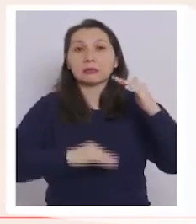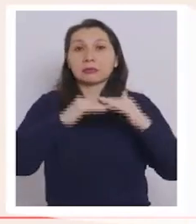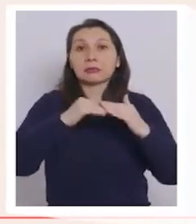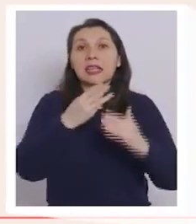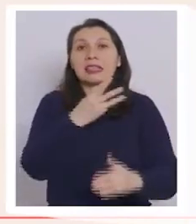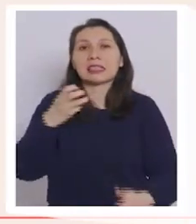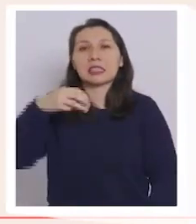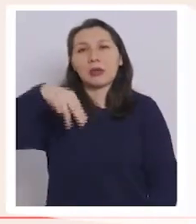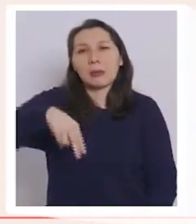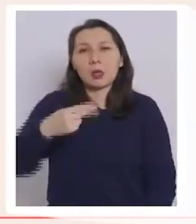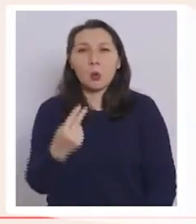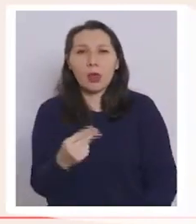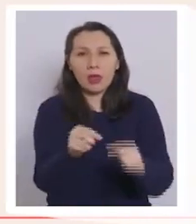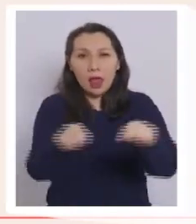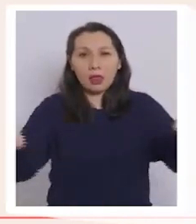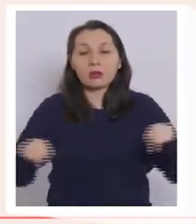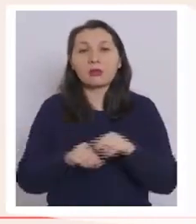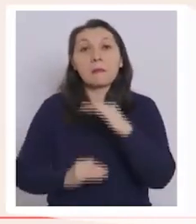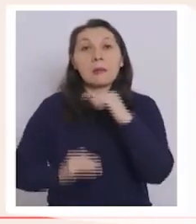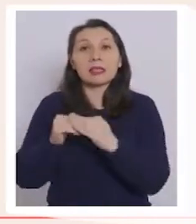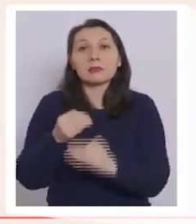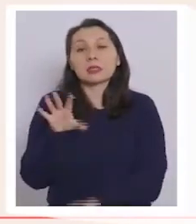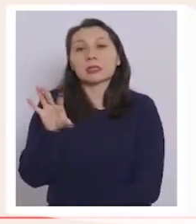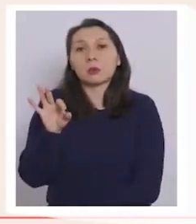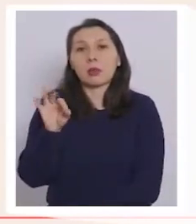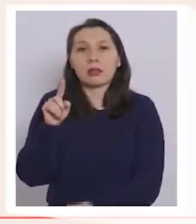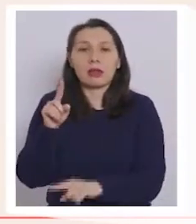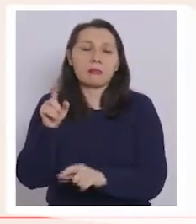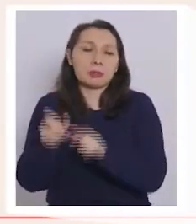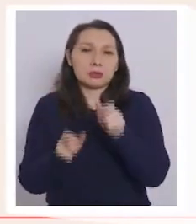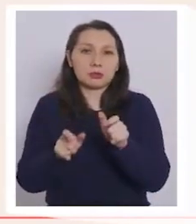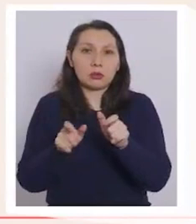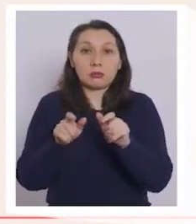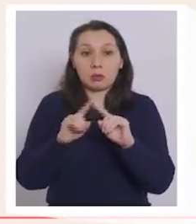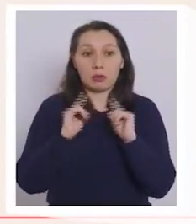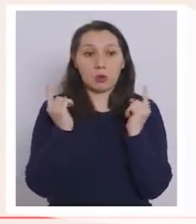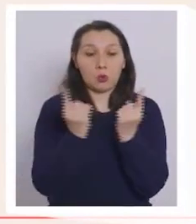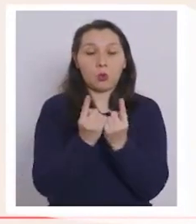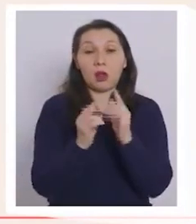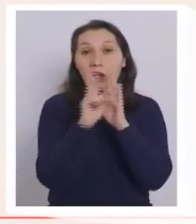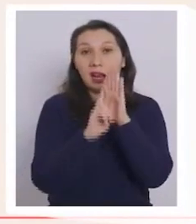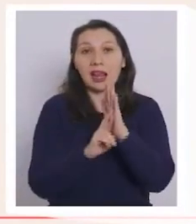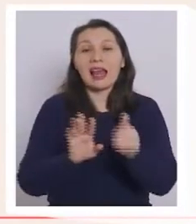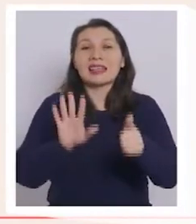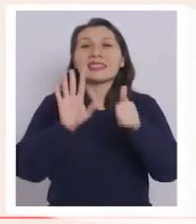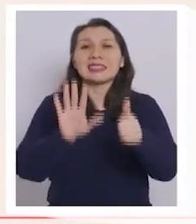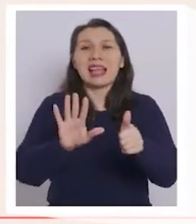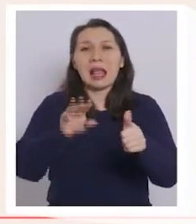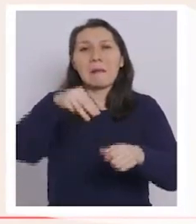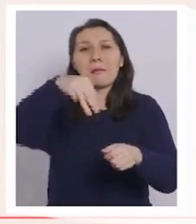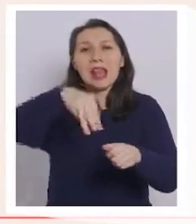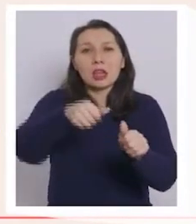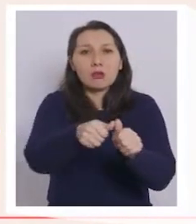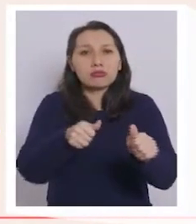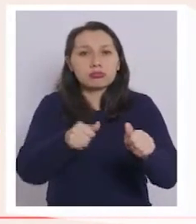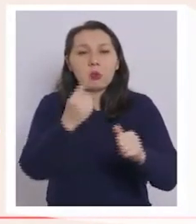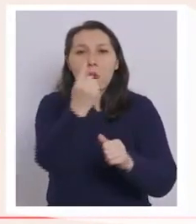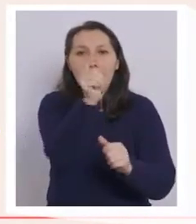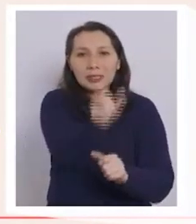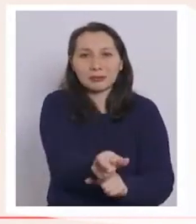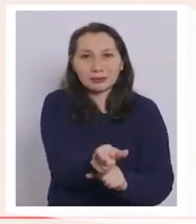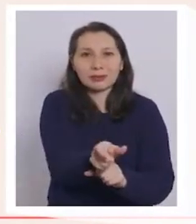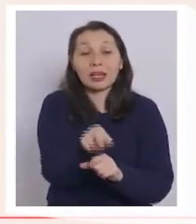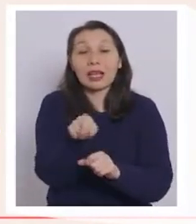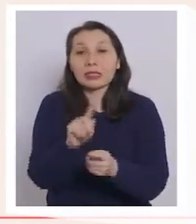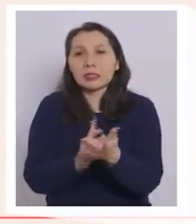de un máximo de 50 personas y no de 300 por el espacio mismo y la regla de los 6 metros cuadrados. Estos cambios van a